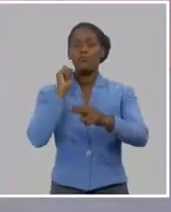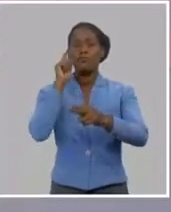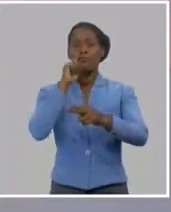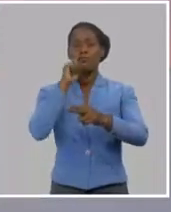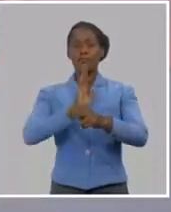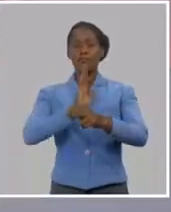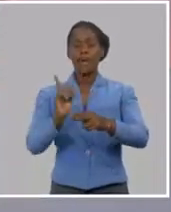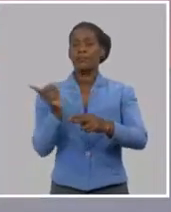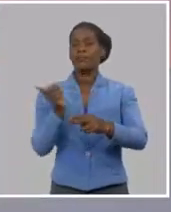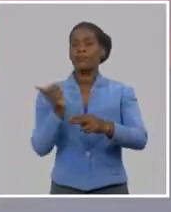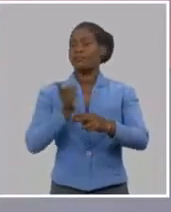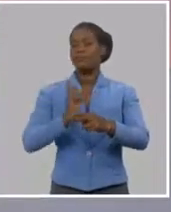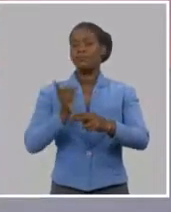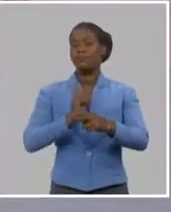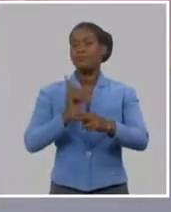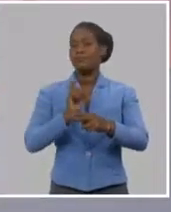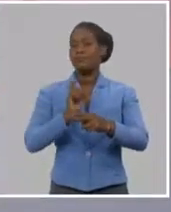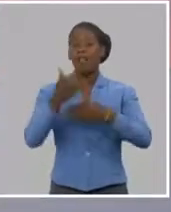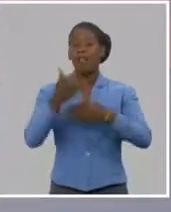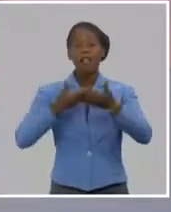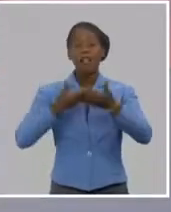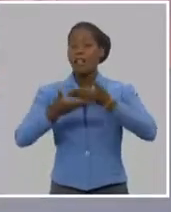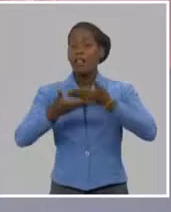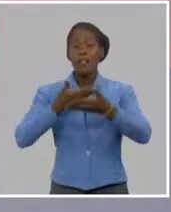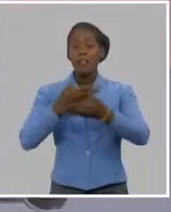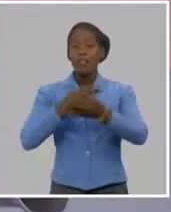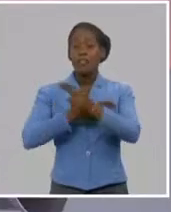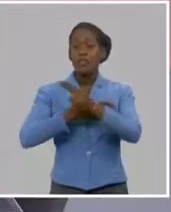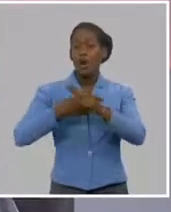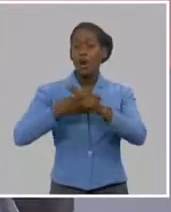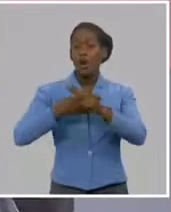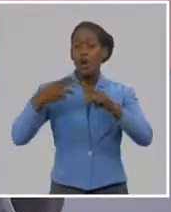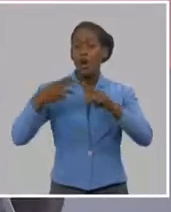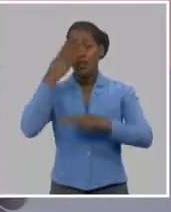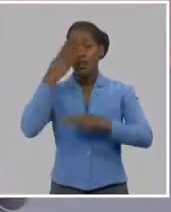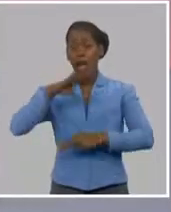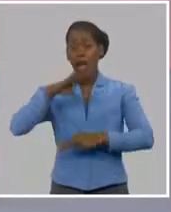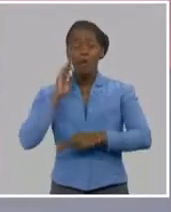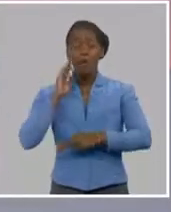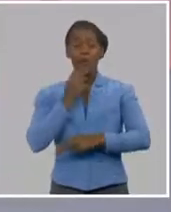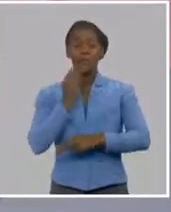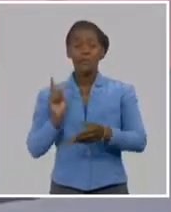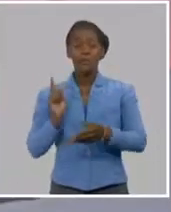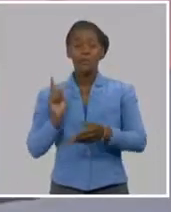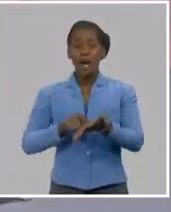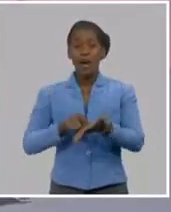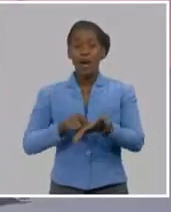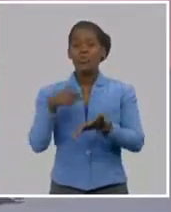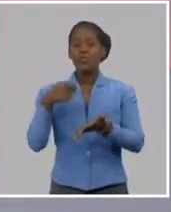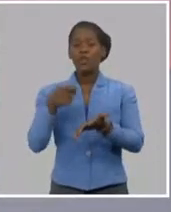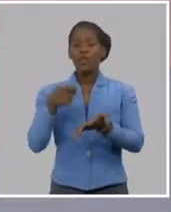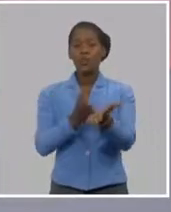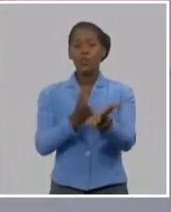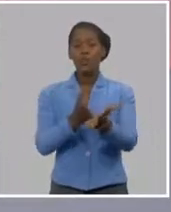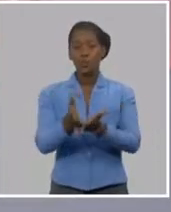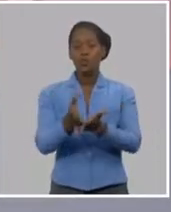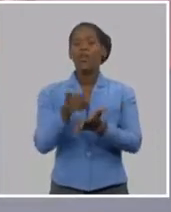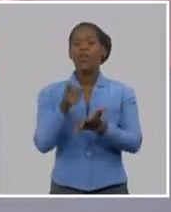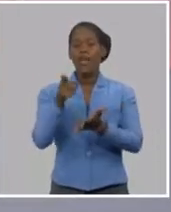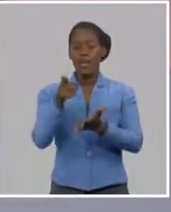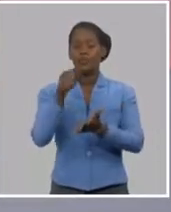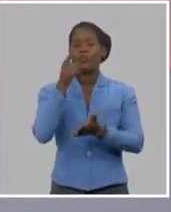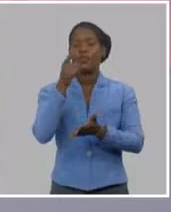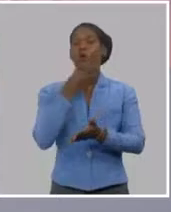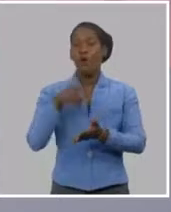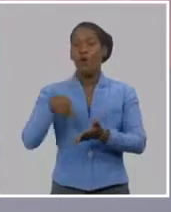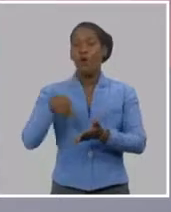manera las nuevas generaciones van a sentirse parte del proyecto que se está construyendo. El segundo elemento es tener en